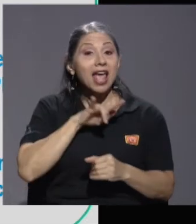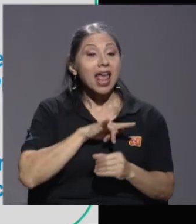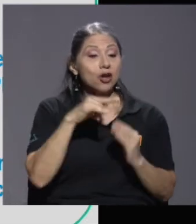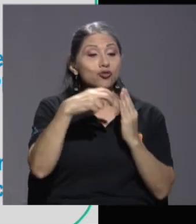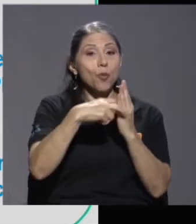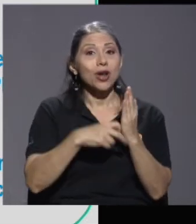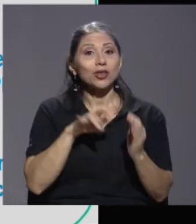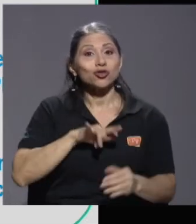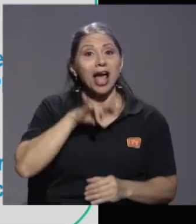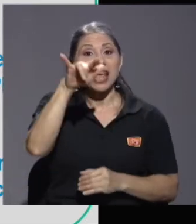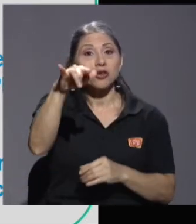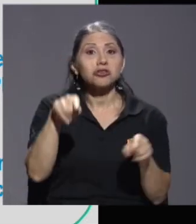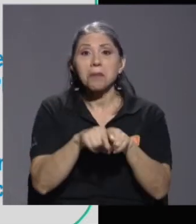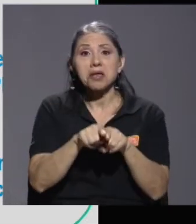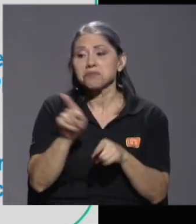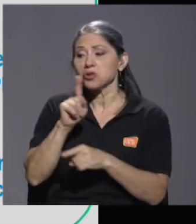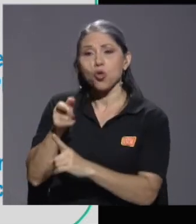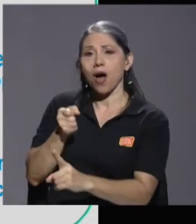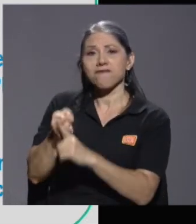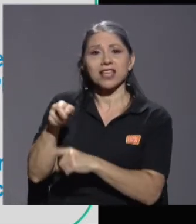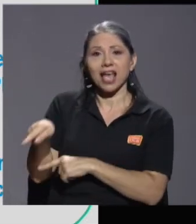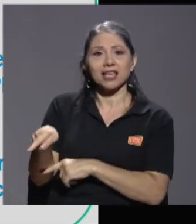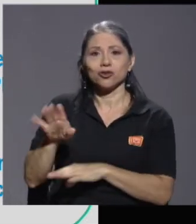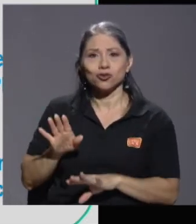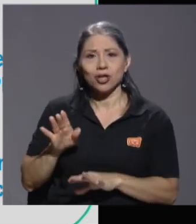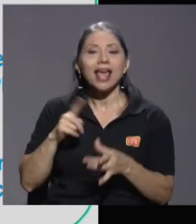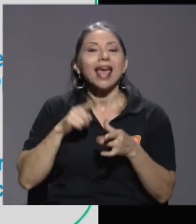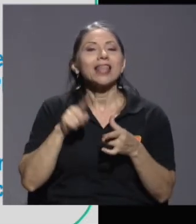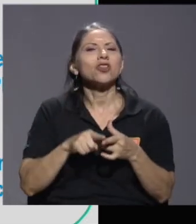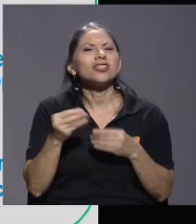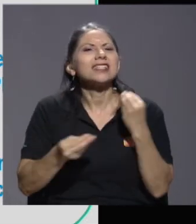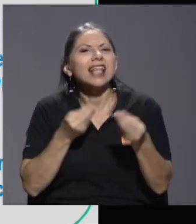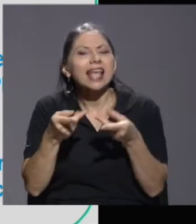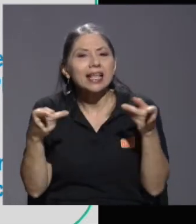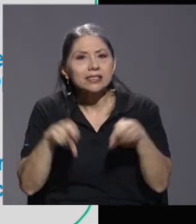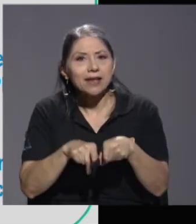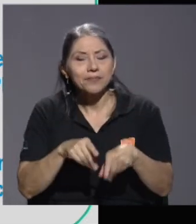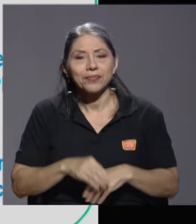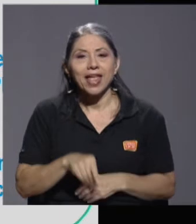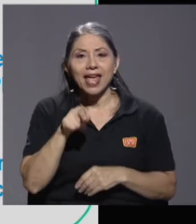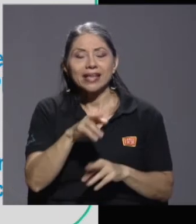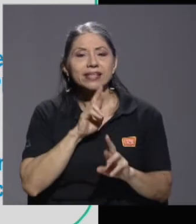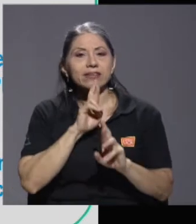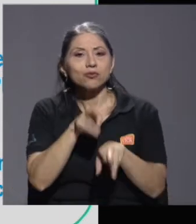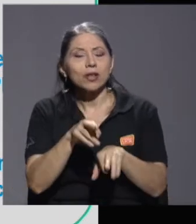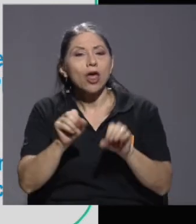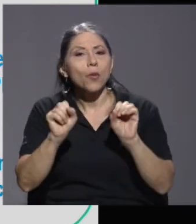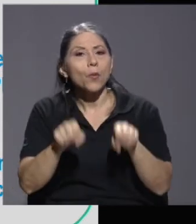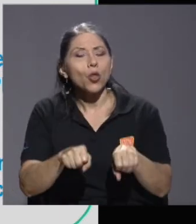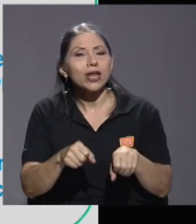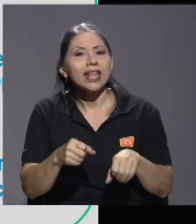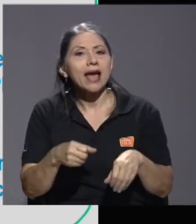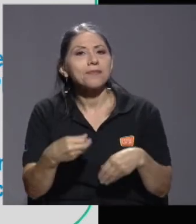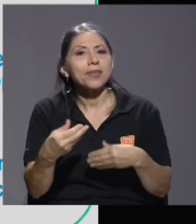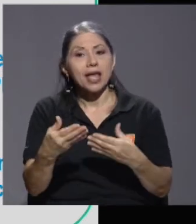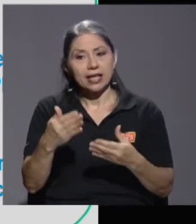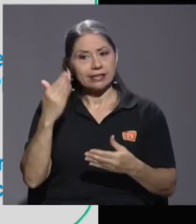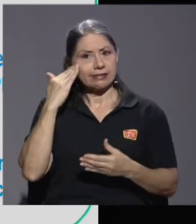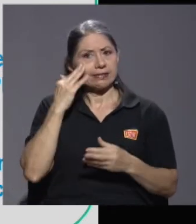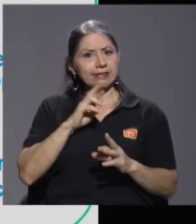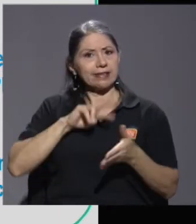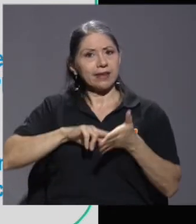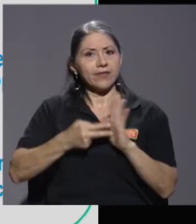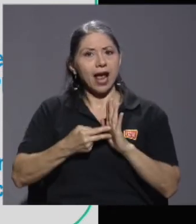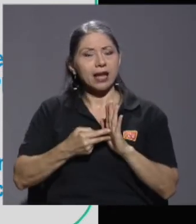también se da esa situación. Entonces, ¿qué es lo que estamos resumiendo aquí? Que este resultado nos podría dar una disminución